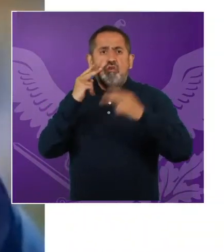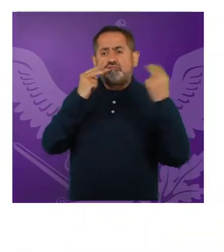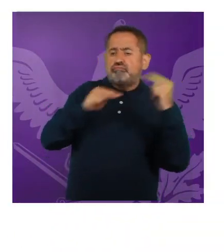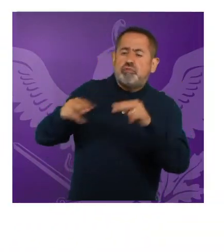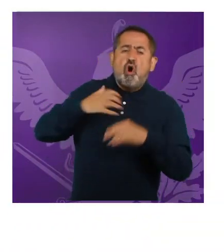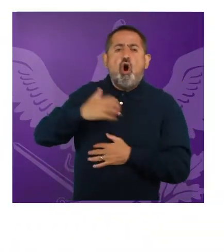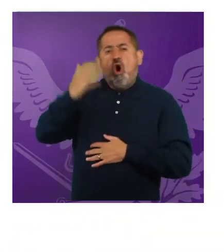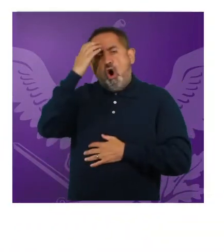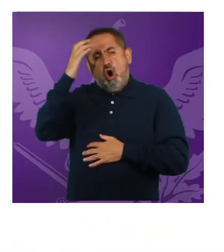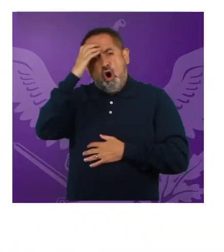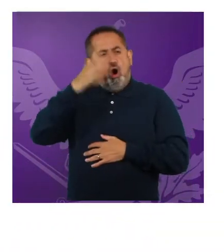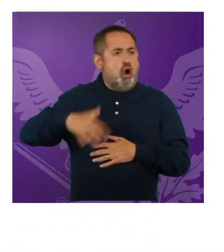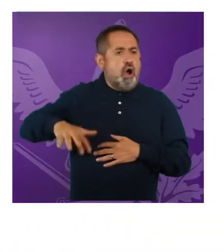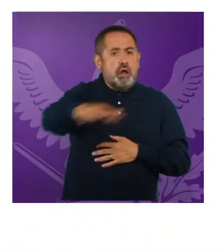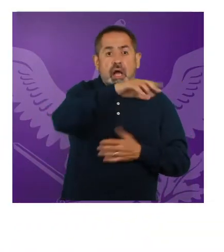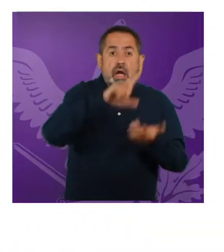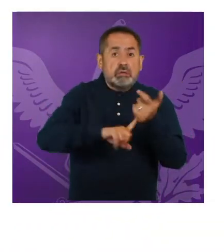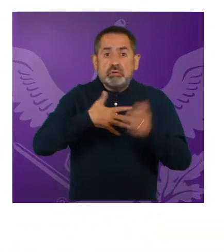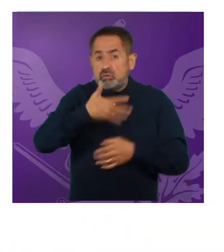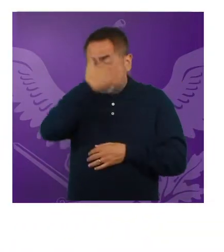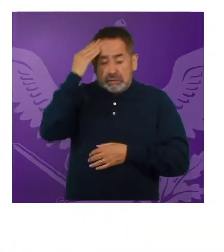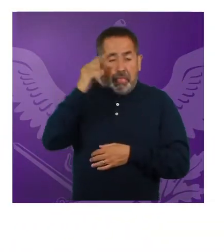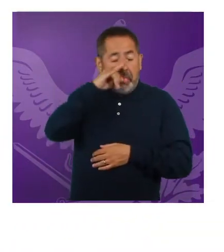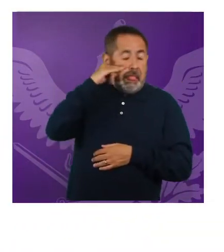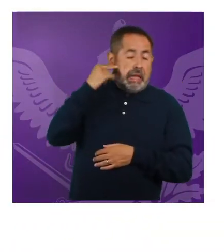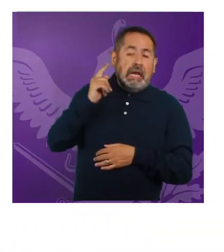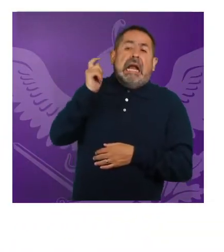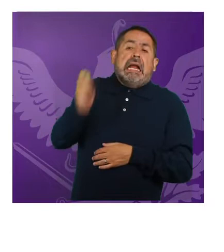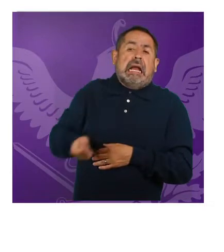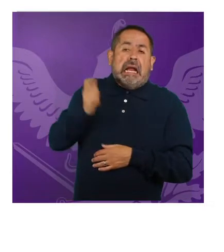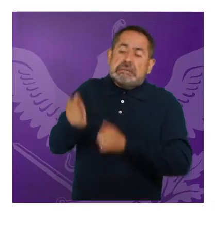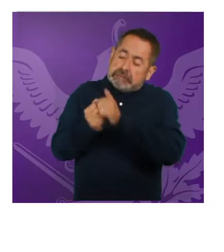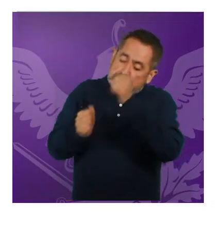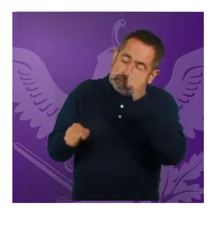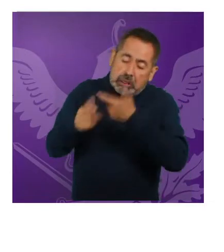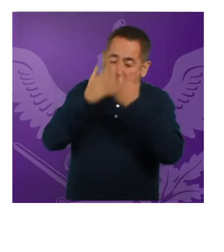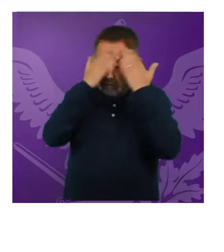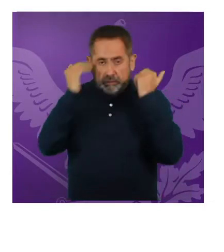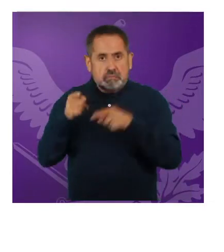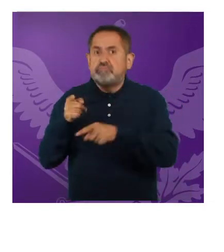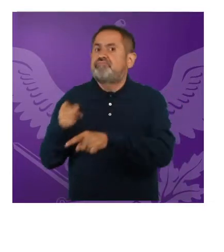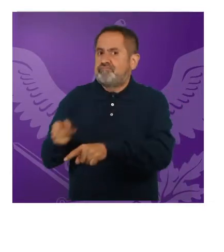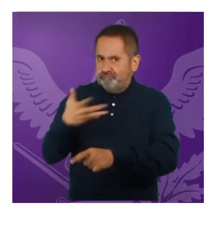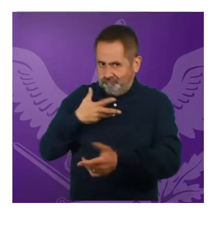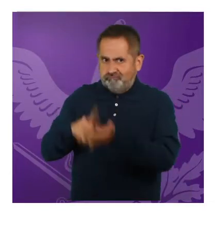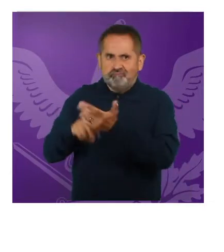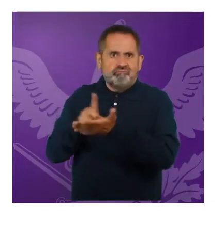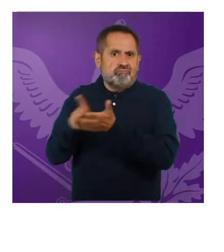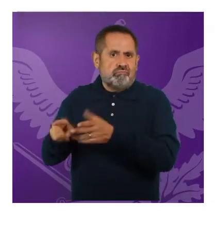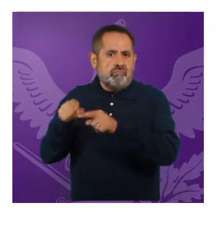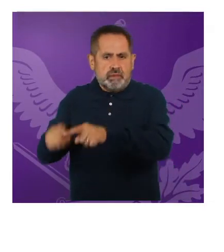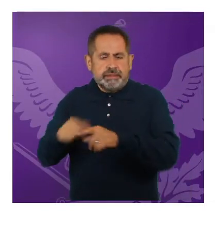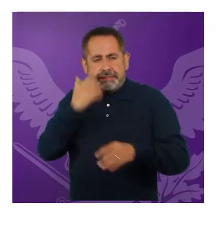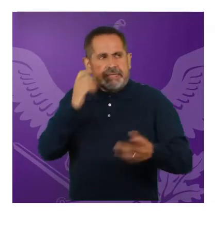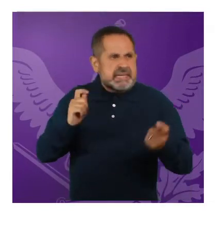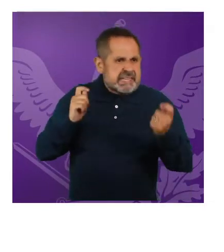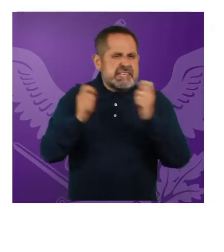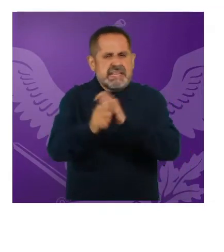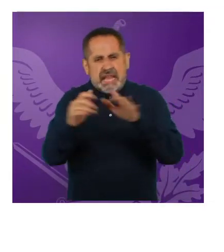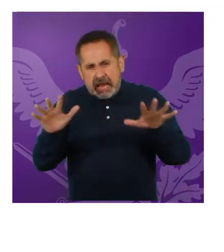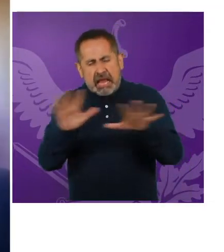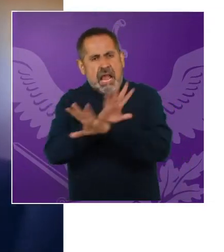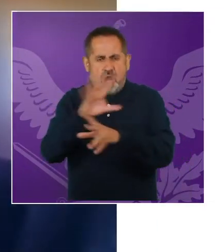objetivo de hacer visible lo invisible que éramos como sector para la búsqueda de un